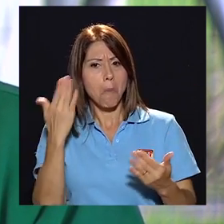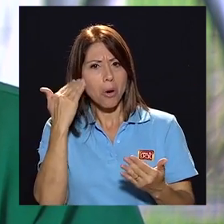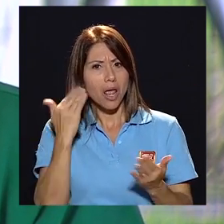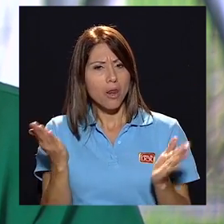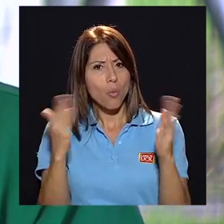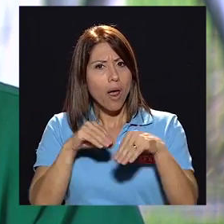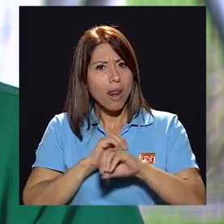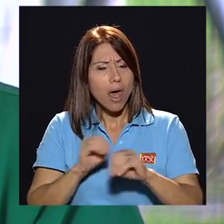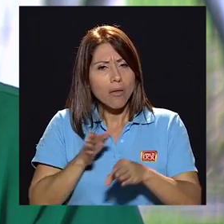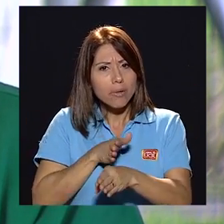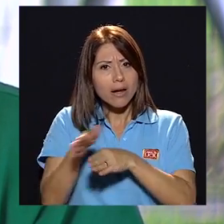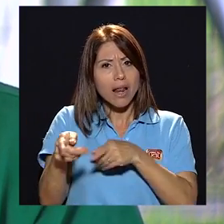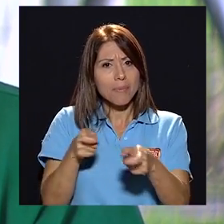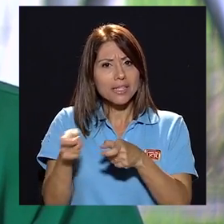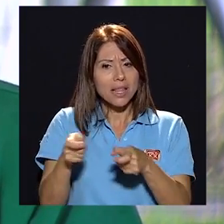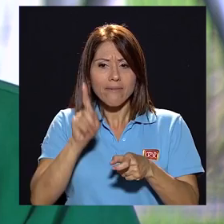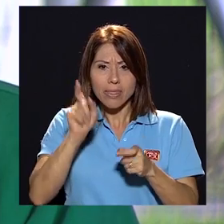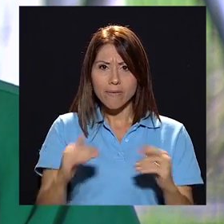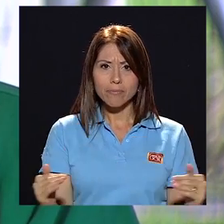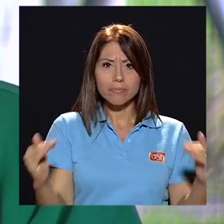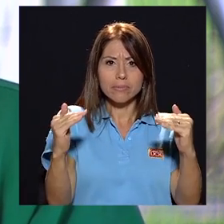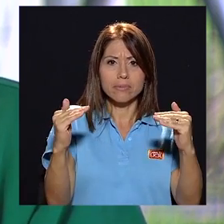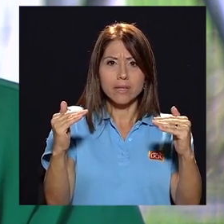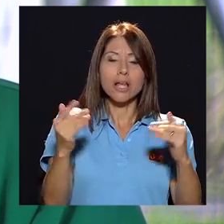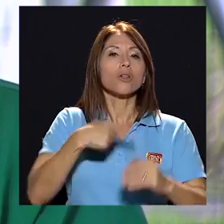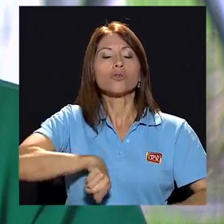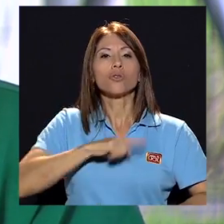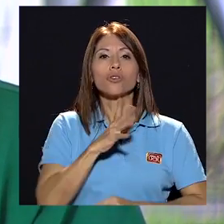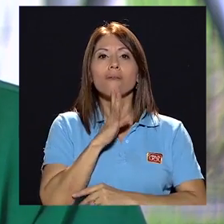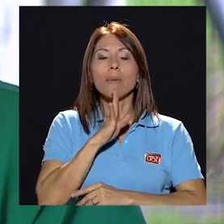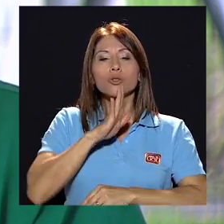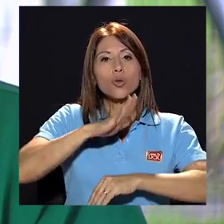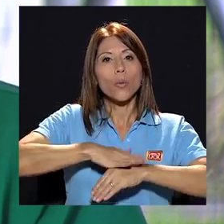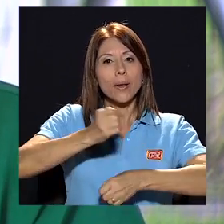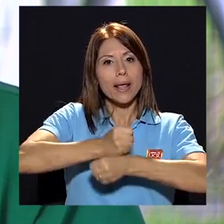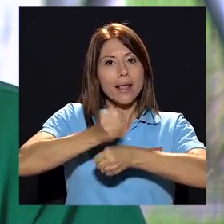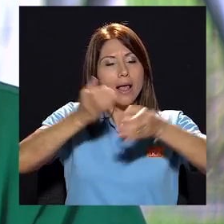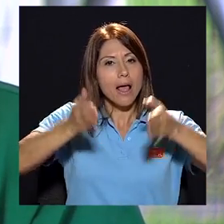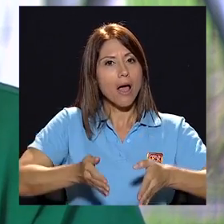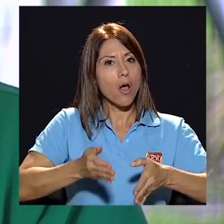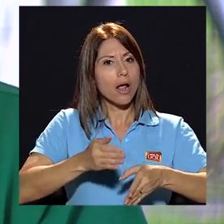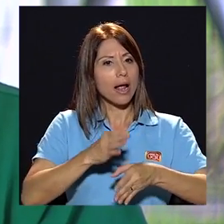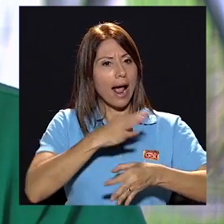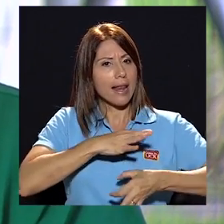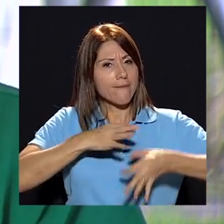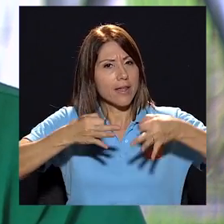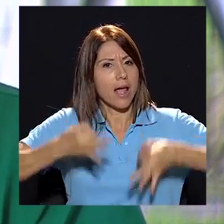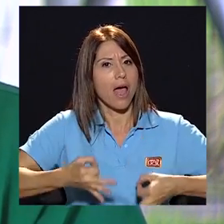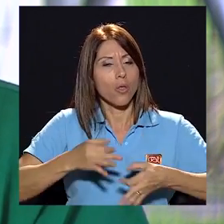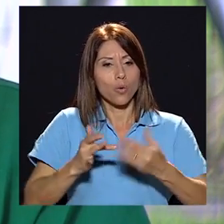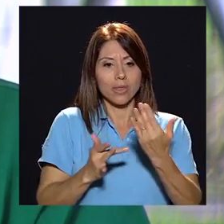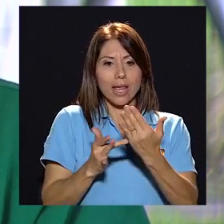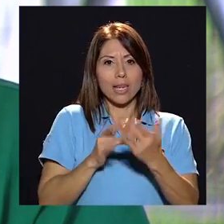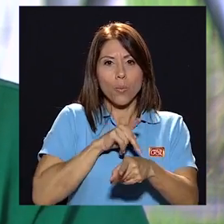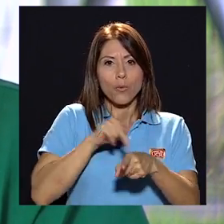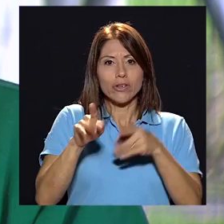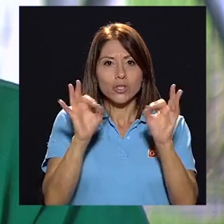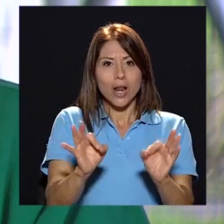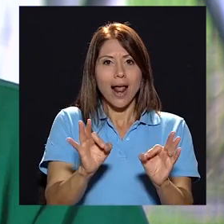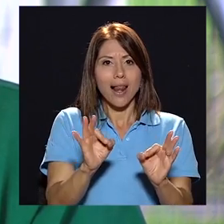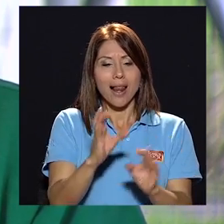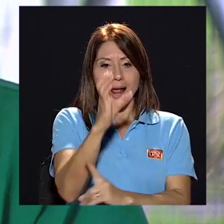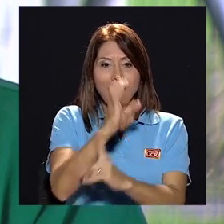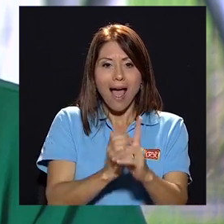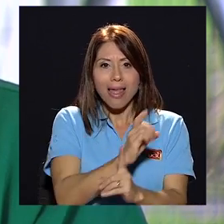ningún impedimento para que exista la carrera administrativa, es por igualdad. De hecho, estamos hablando de personal altamente calificado, técnico, profesional, cada uno en su